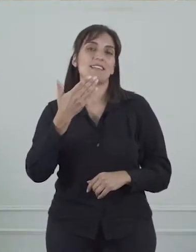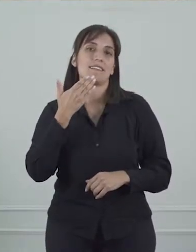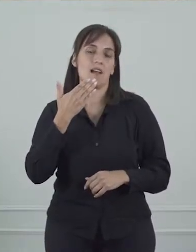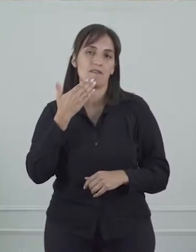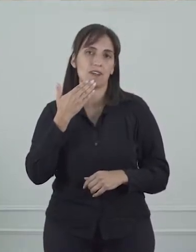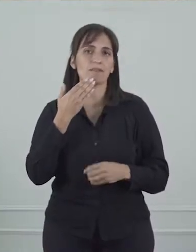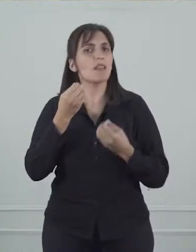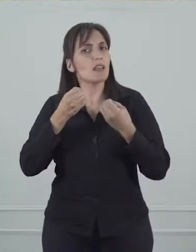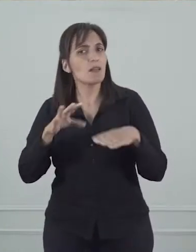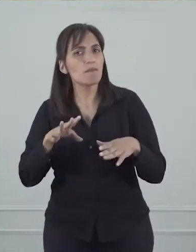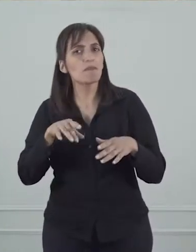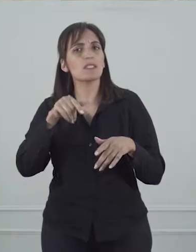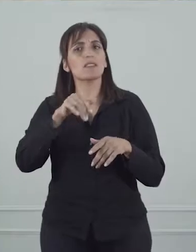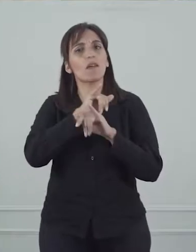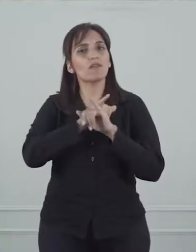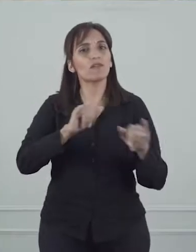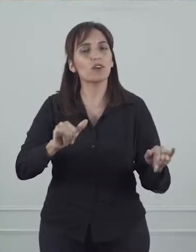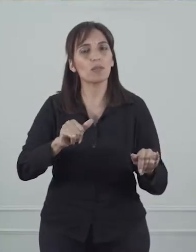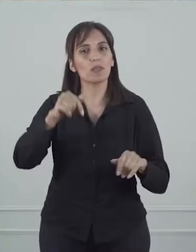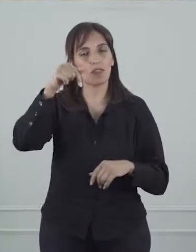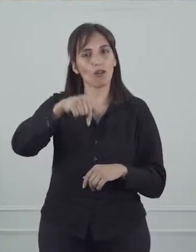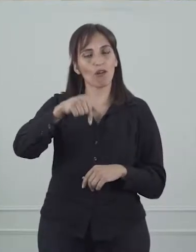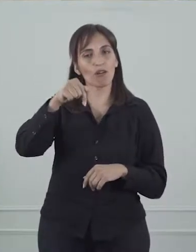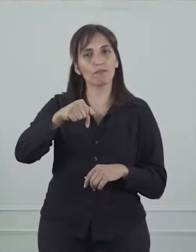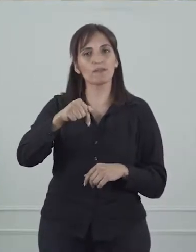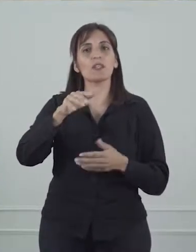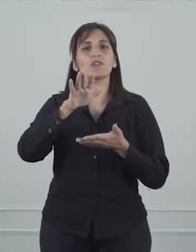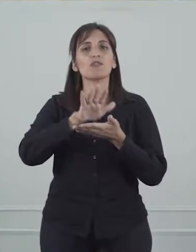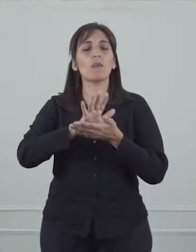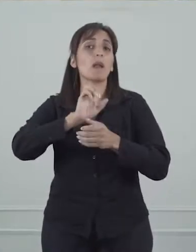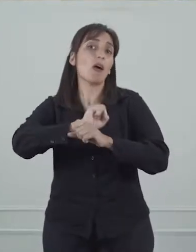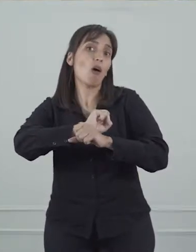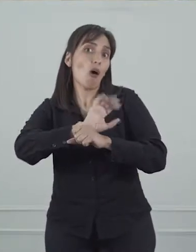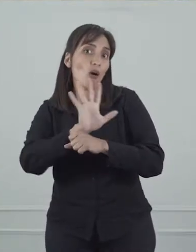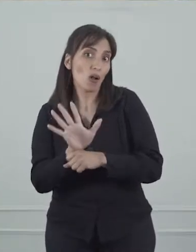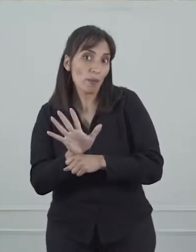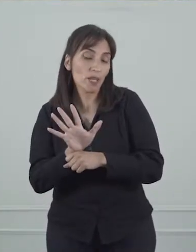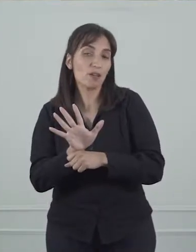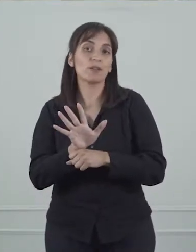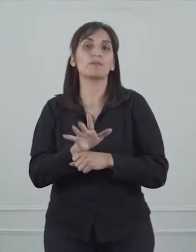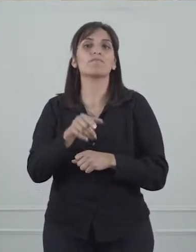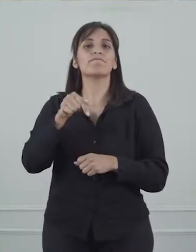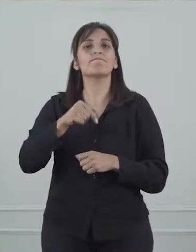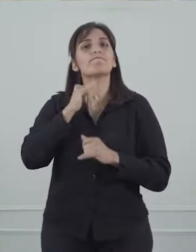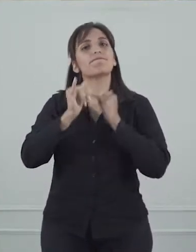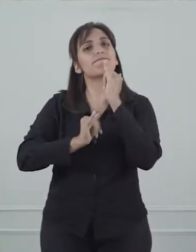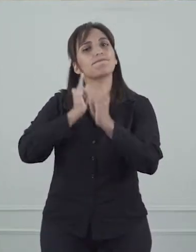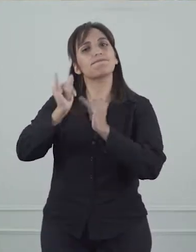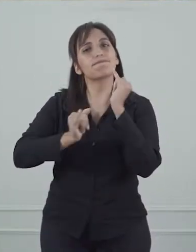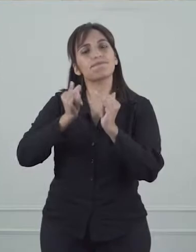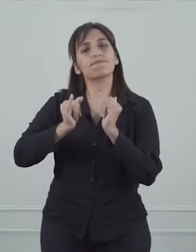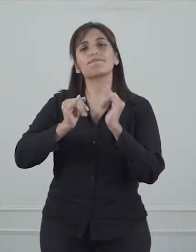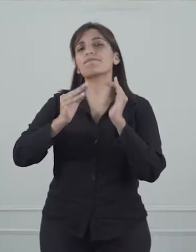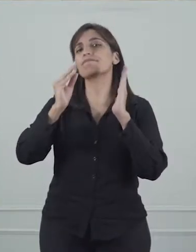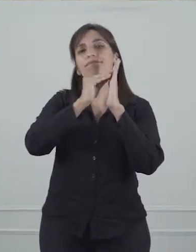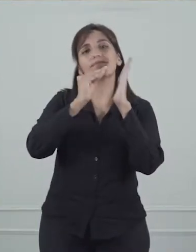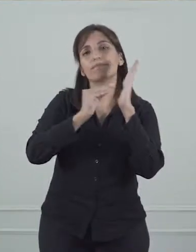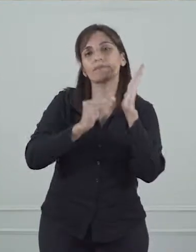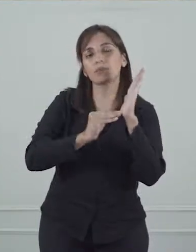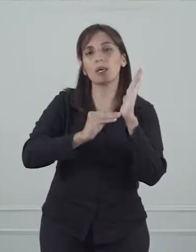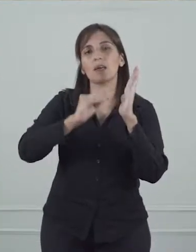Iniciando con el reporte del día de la fecha y referido al coronavirus, comenzaremos dando los datos